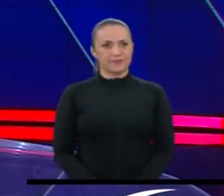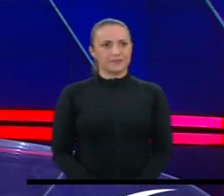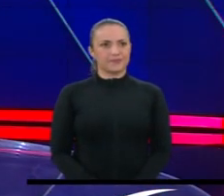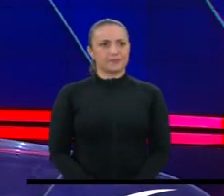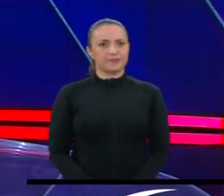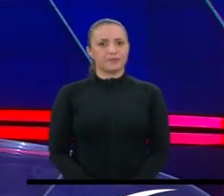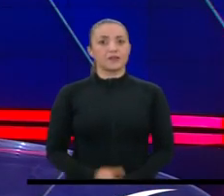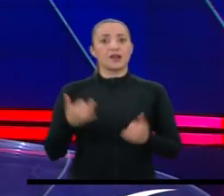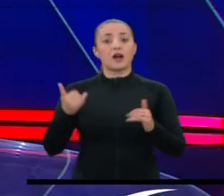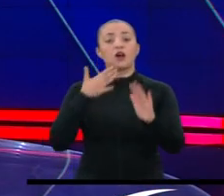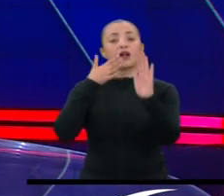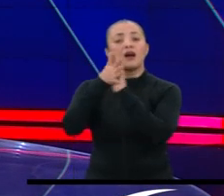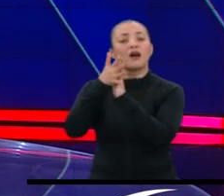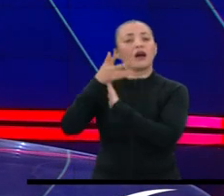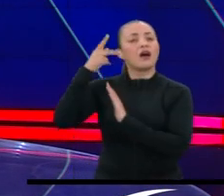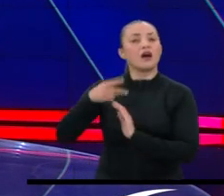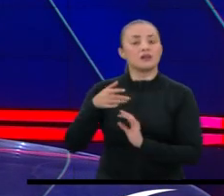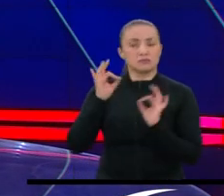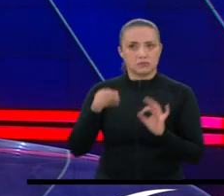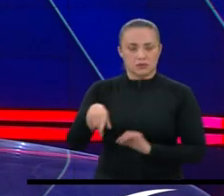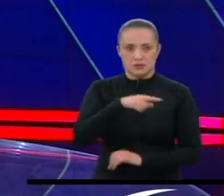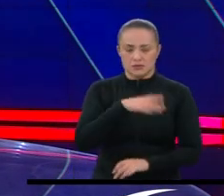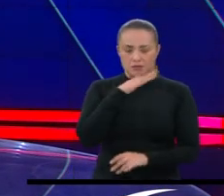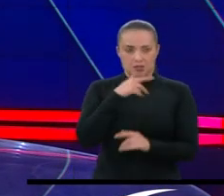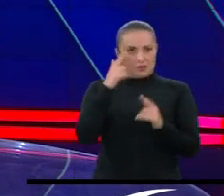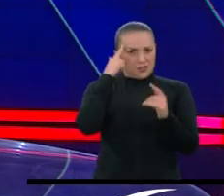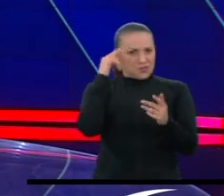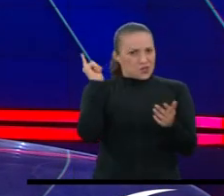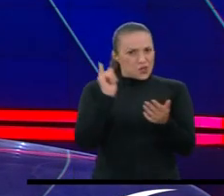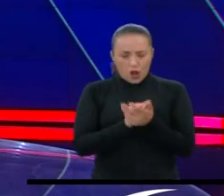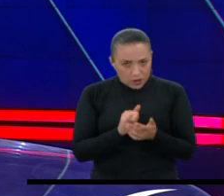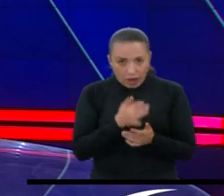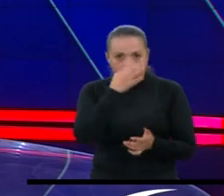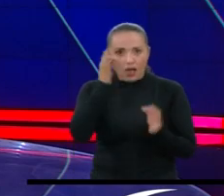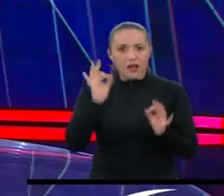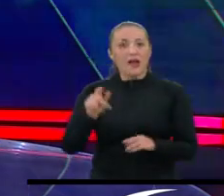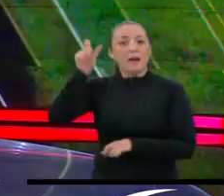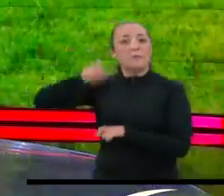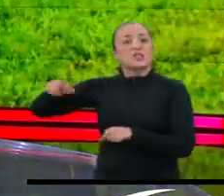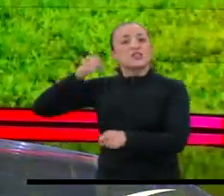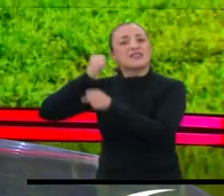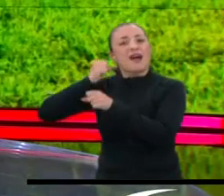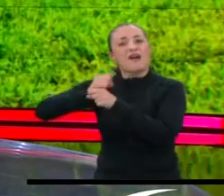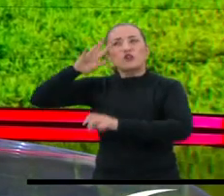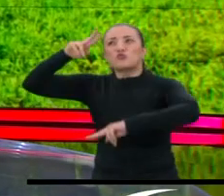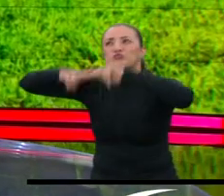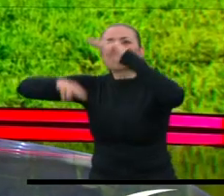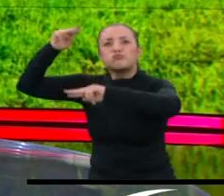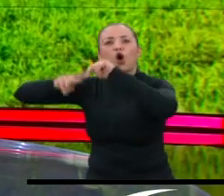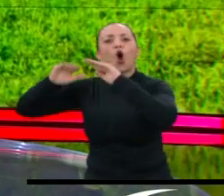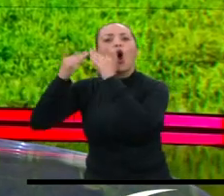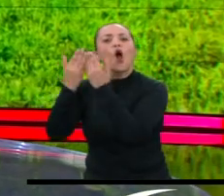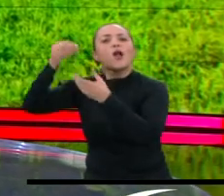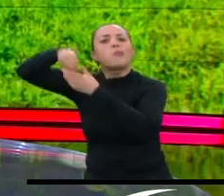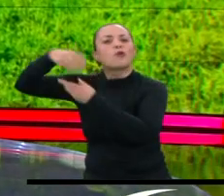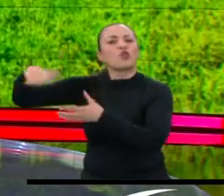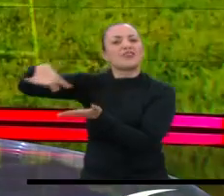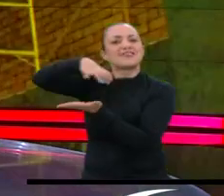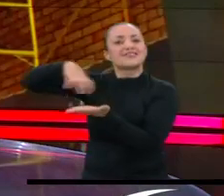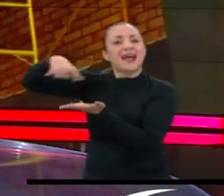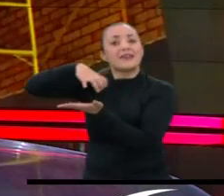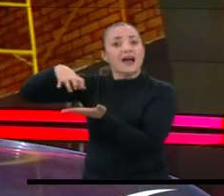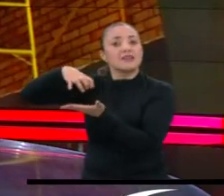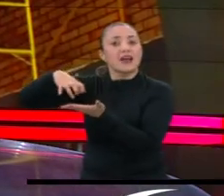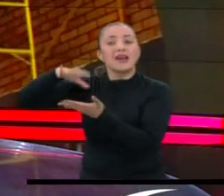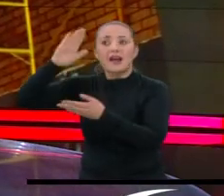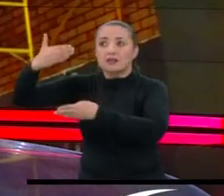La siguiente historia es de no creer. Los trabajadores de un colegio en construcción en Santander desmantelaron parte de la estructura